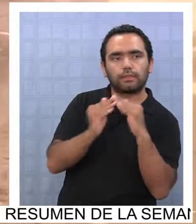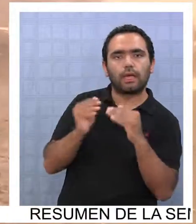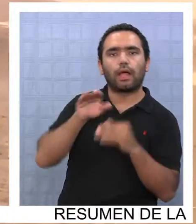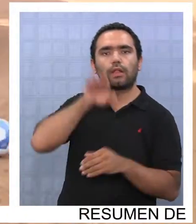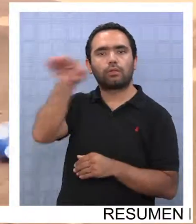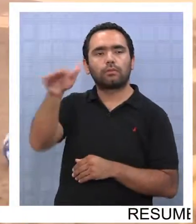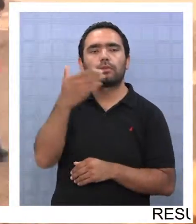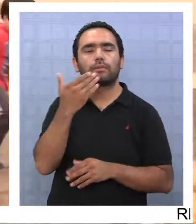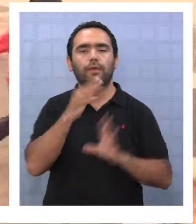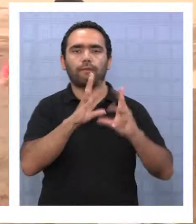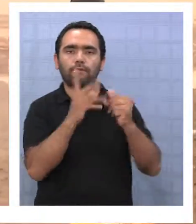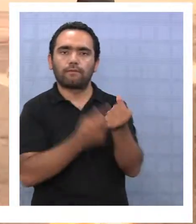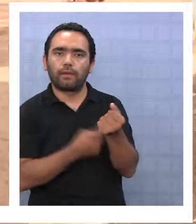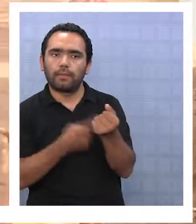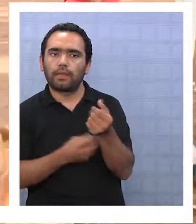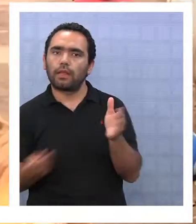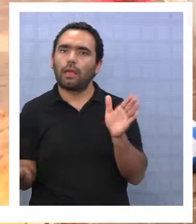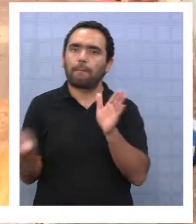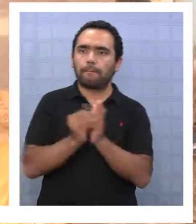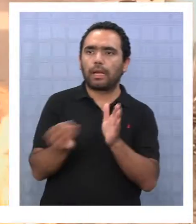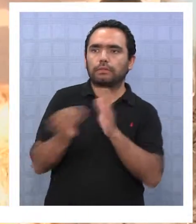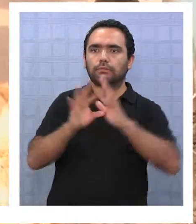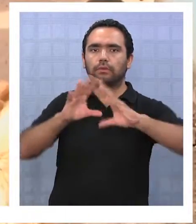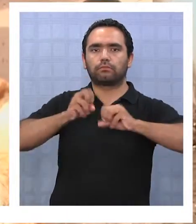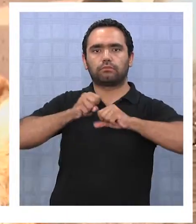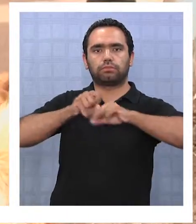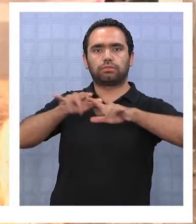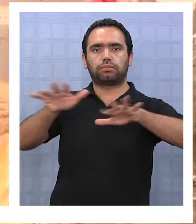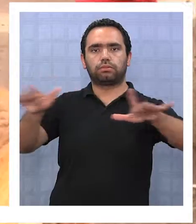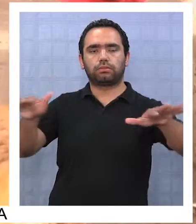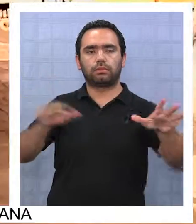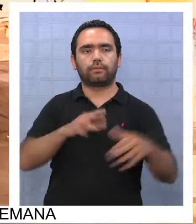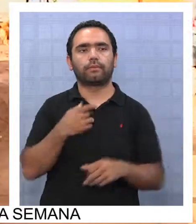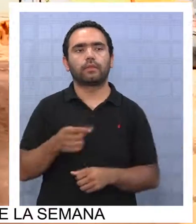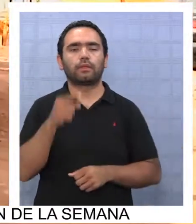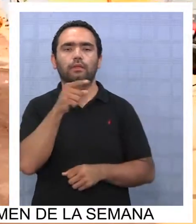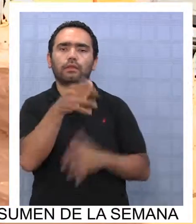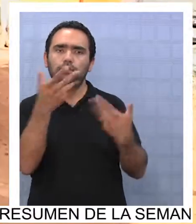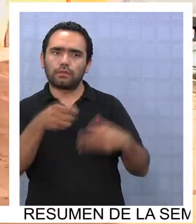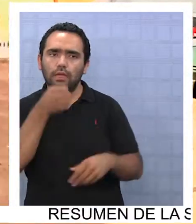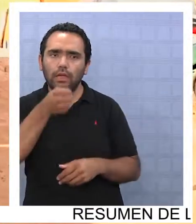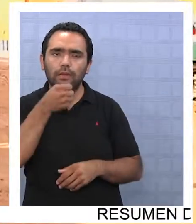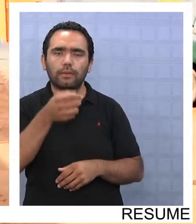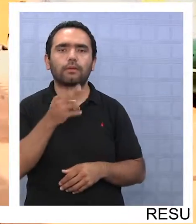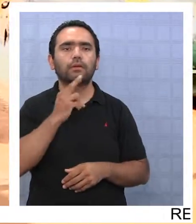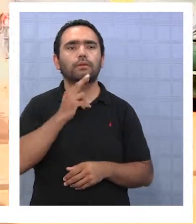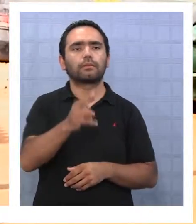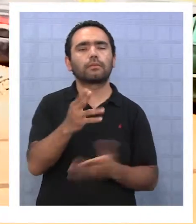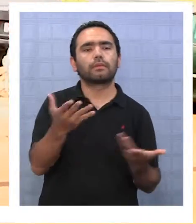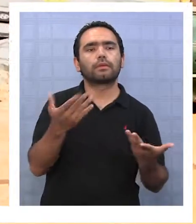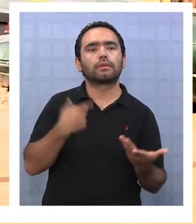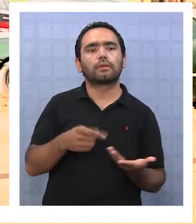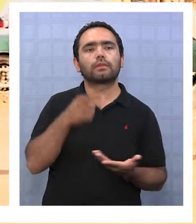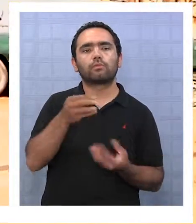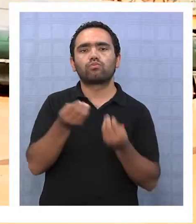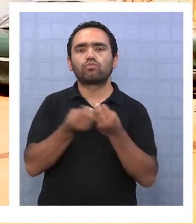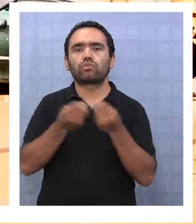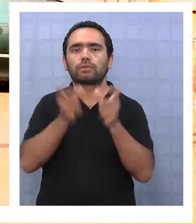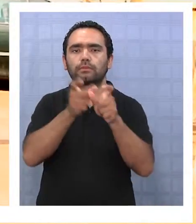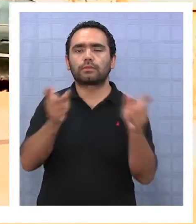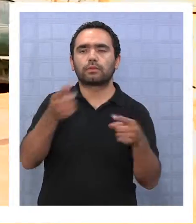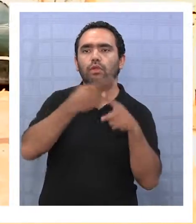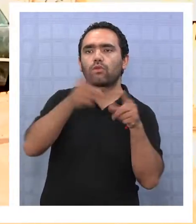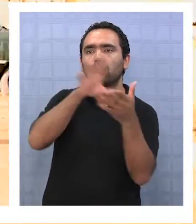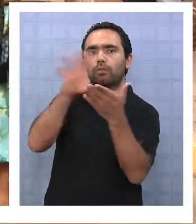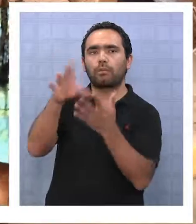han aumentado las familias que están viviendo en ellos, tanto en hospicio como acá en Iquique. Uno de los resultados que entregó la encuesta fue de que la cantidad de personas extranjeras que viven